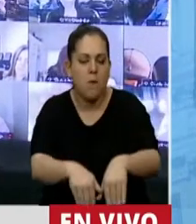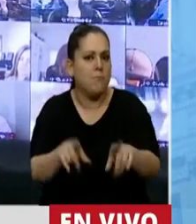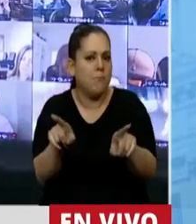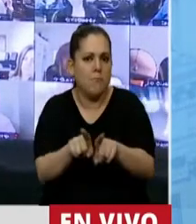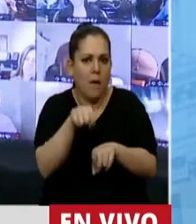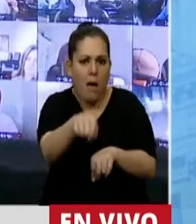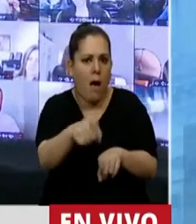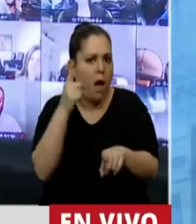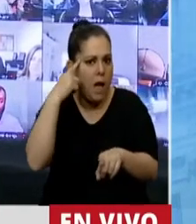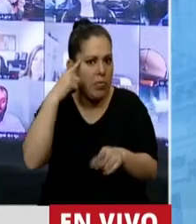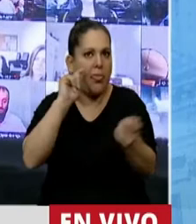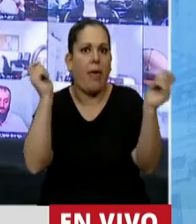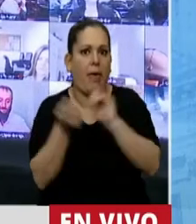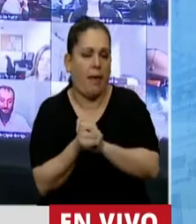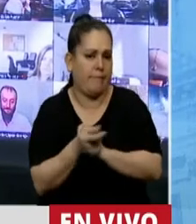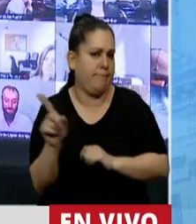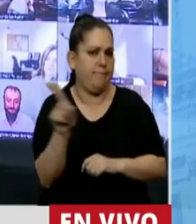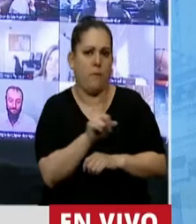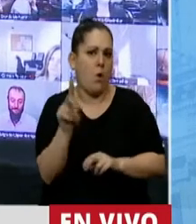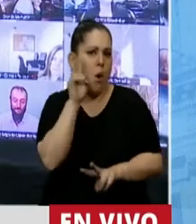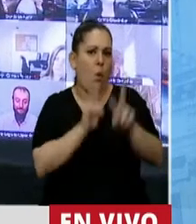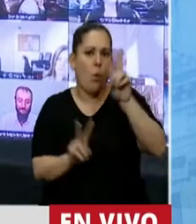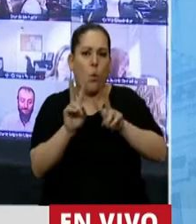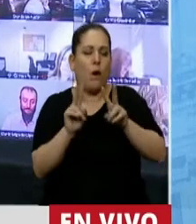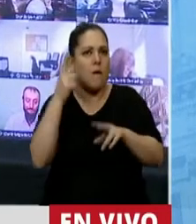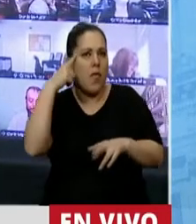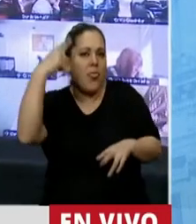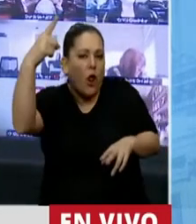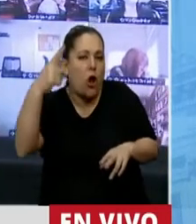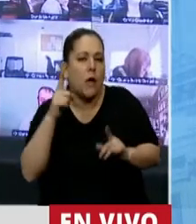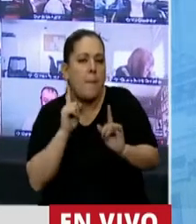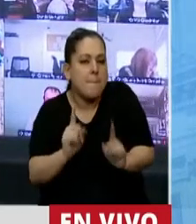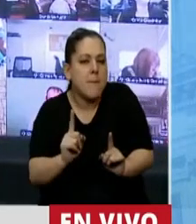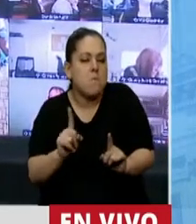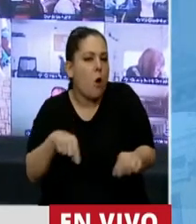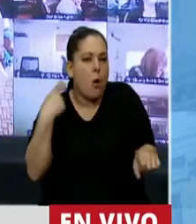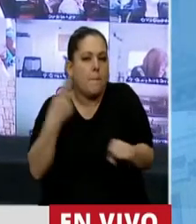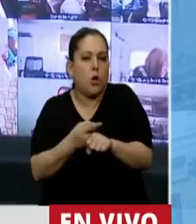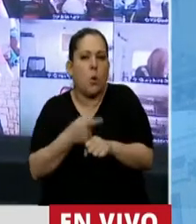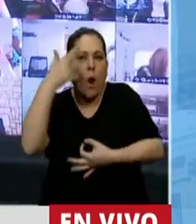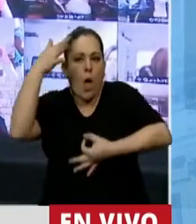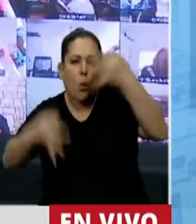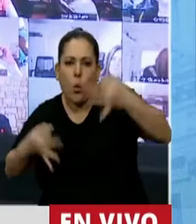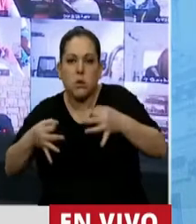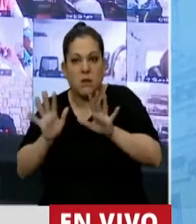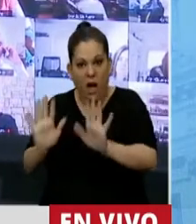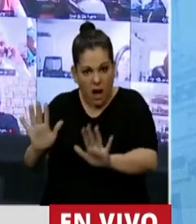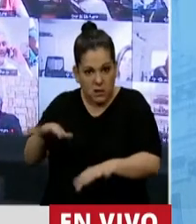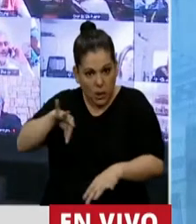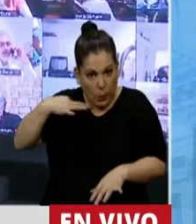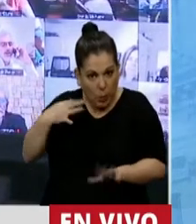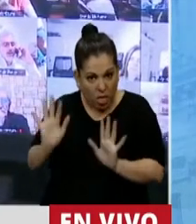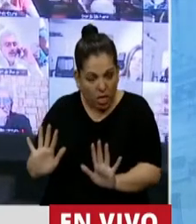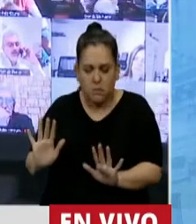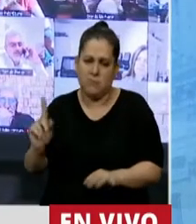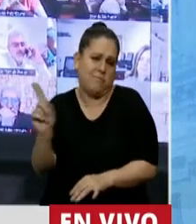ideales, nuestras búsquedas, nuestra concepción de que no es inevitable vivir en un mundo injusto, no es inevitable vivir en un